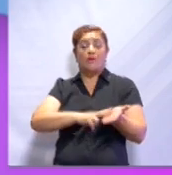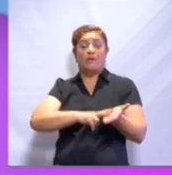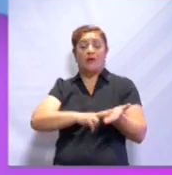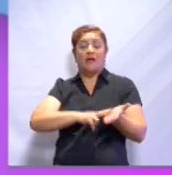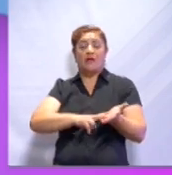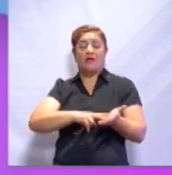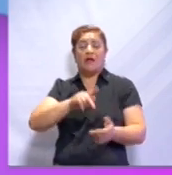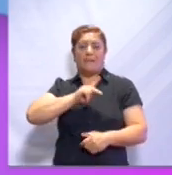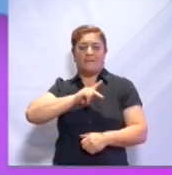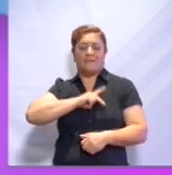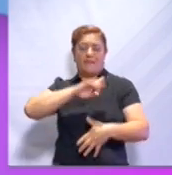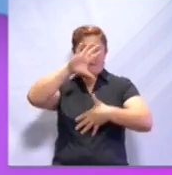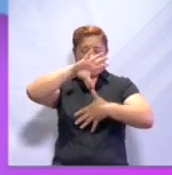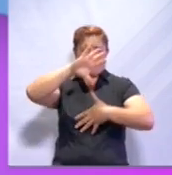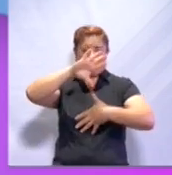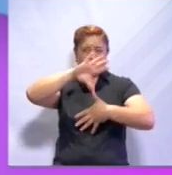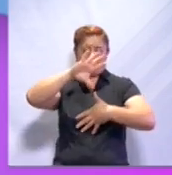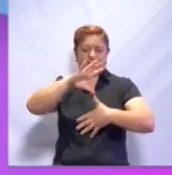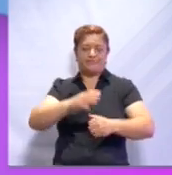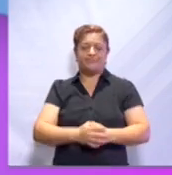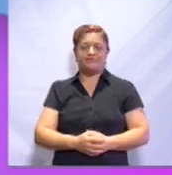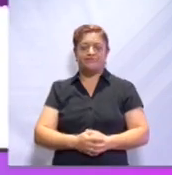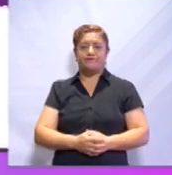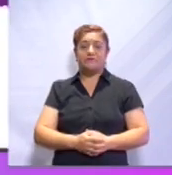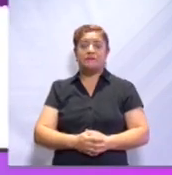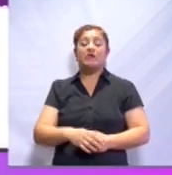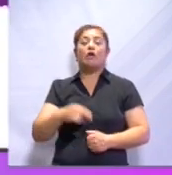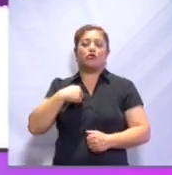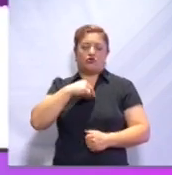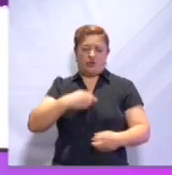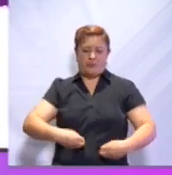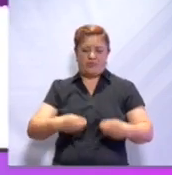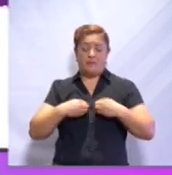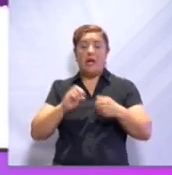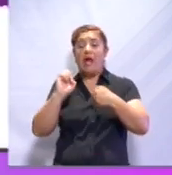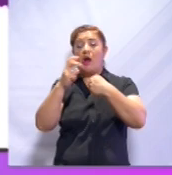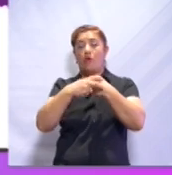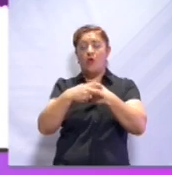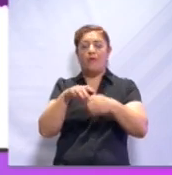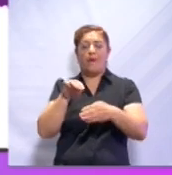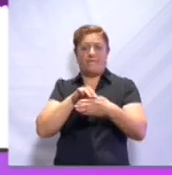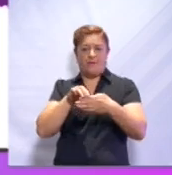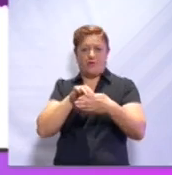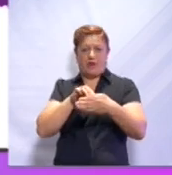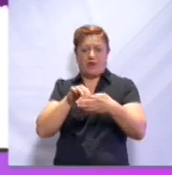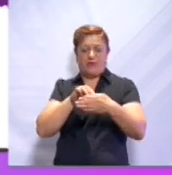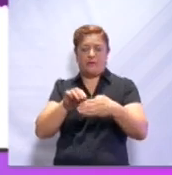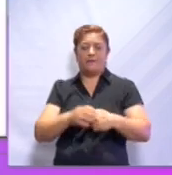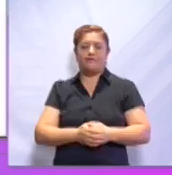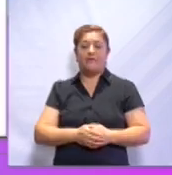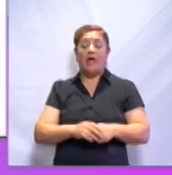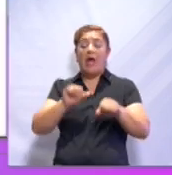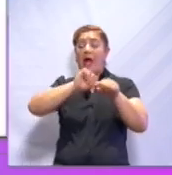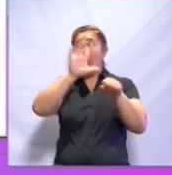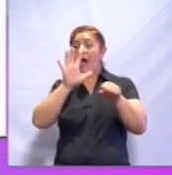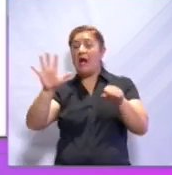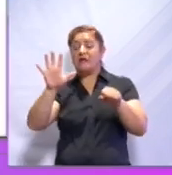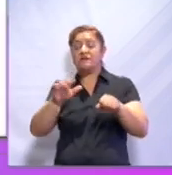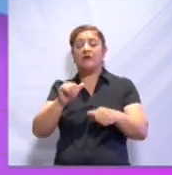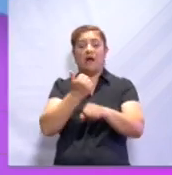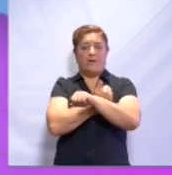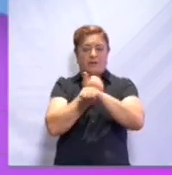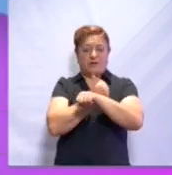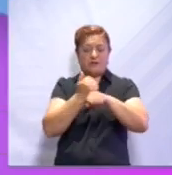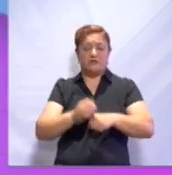nuestro continente americano, continente en donde vivimos. Europa lo encontramos en morado, Asia en amarillo,